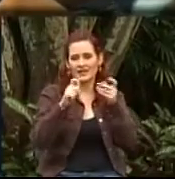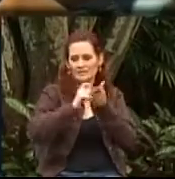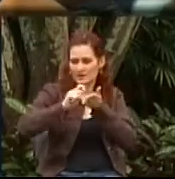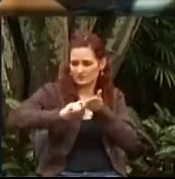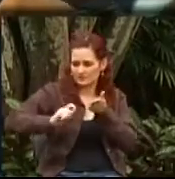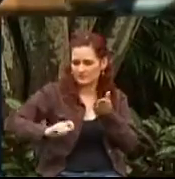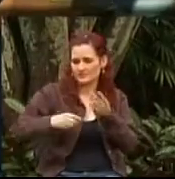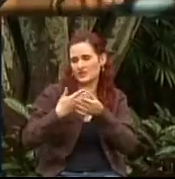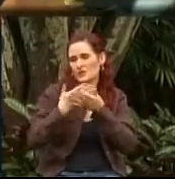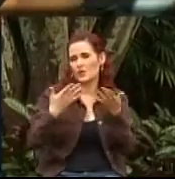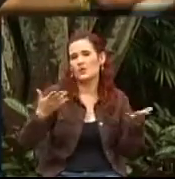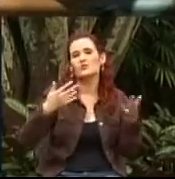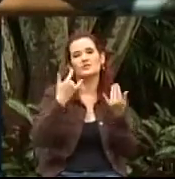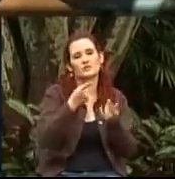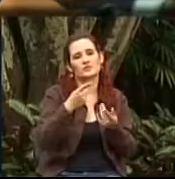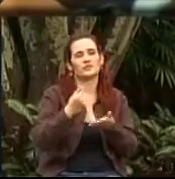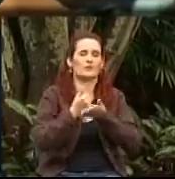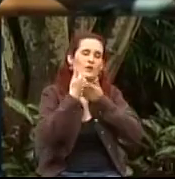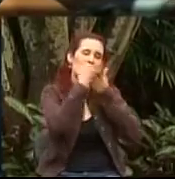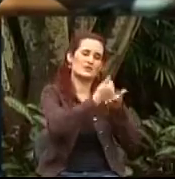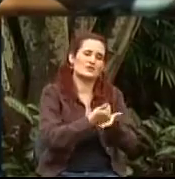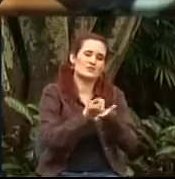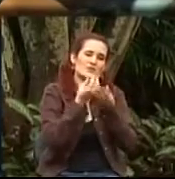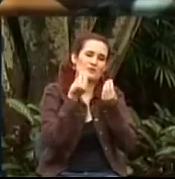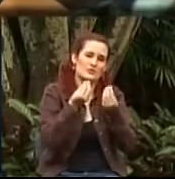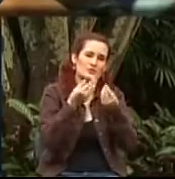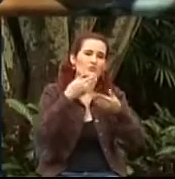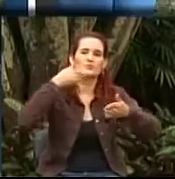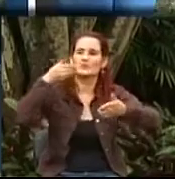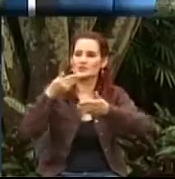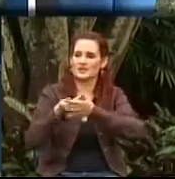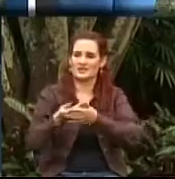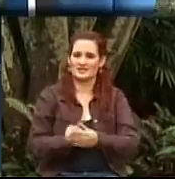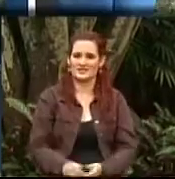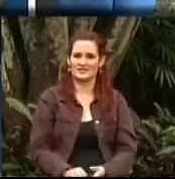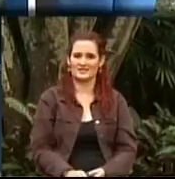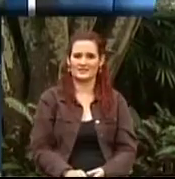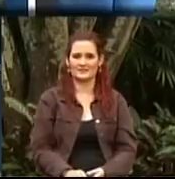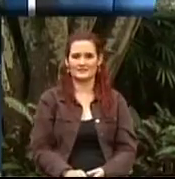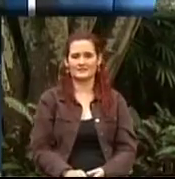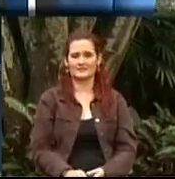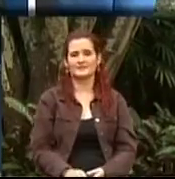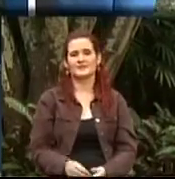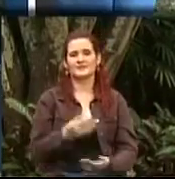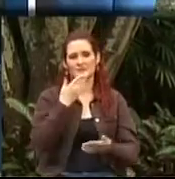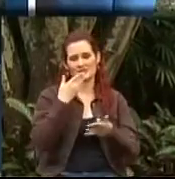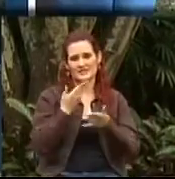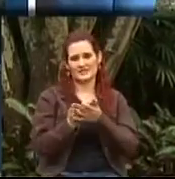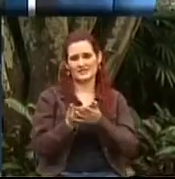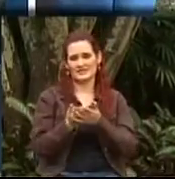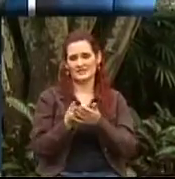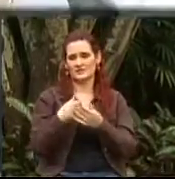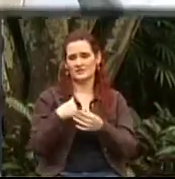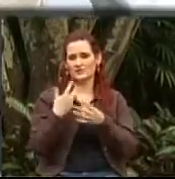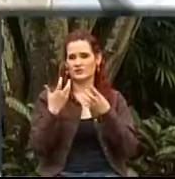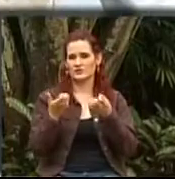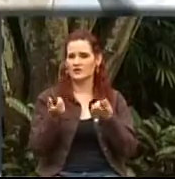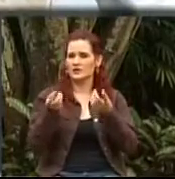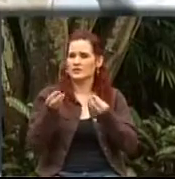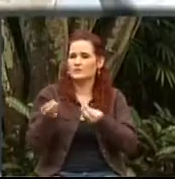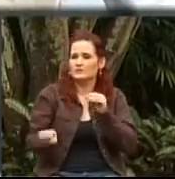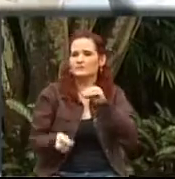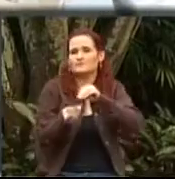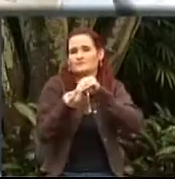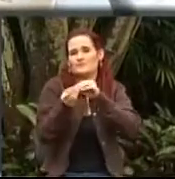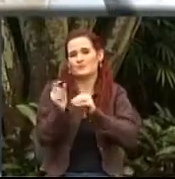los énfasis que hicimos esta semana. Muy amable. Felipe, a muchas gracias Beatriz, muchas gracias. Jimena. Y yo quiero de pronto agregar algo